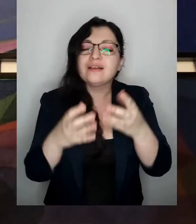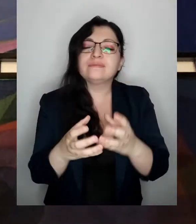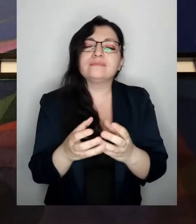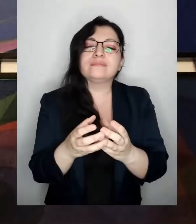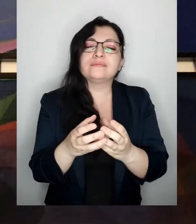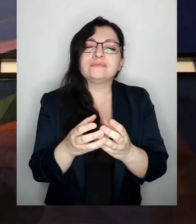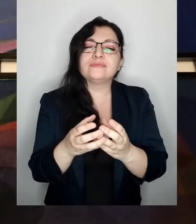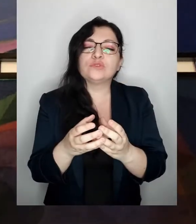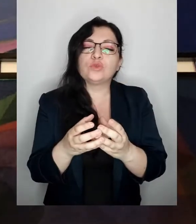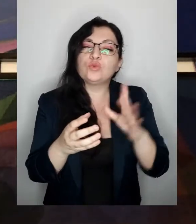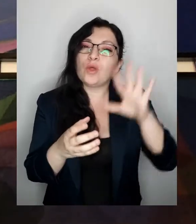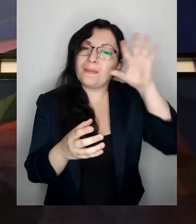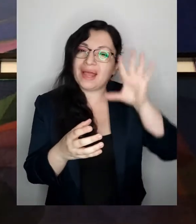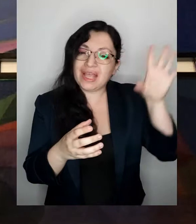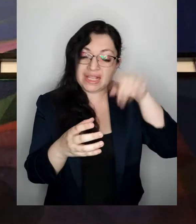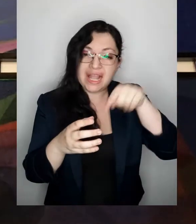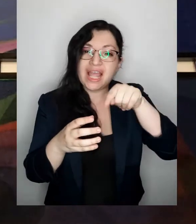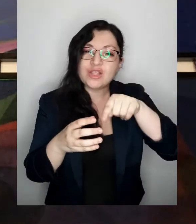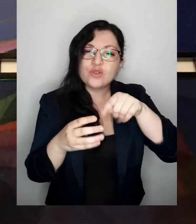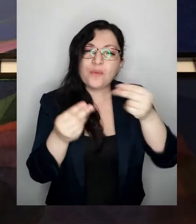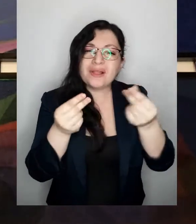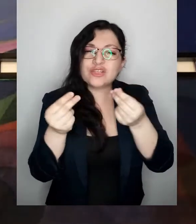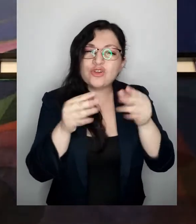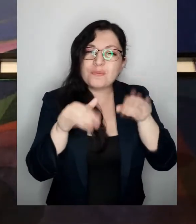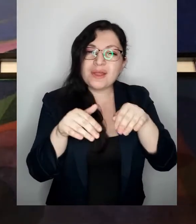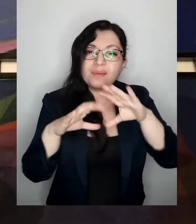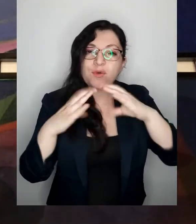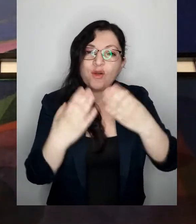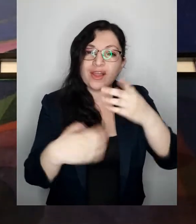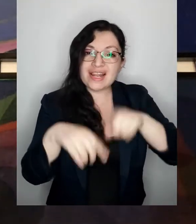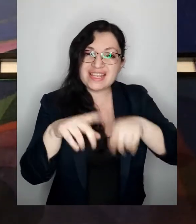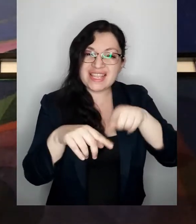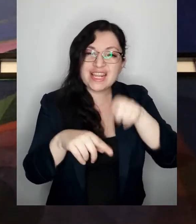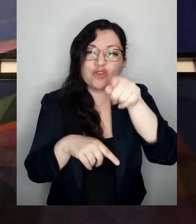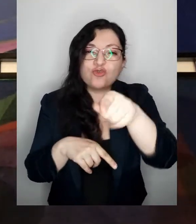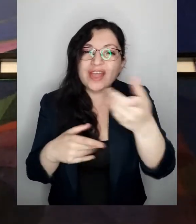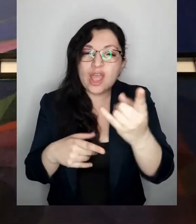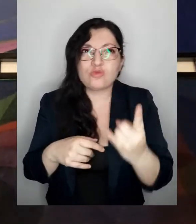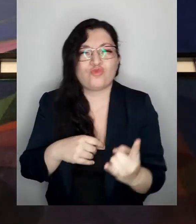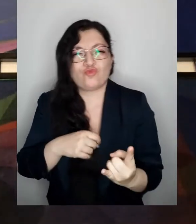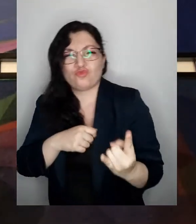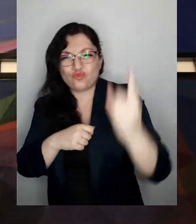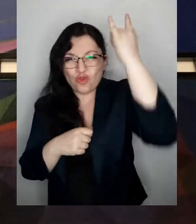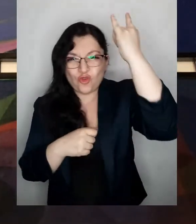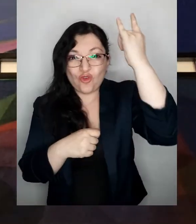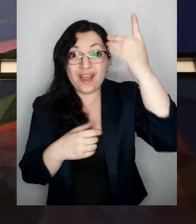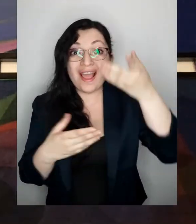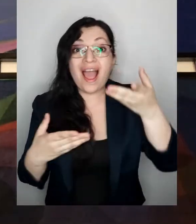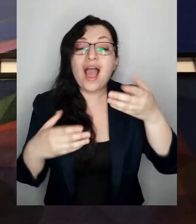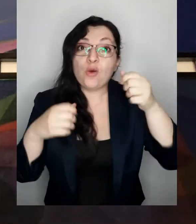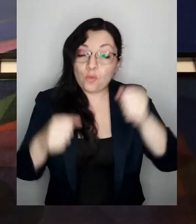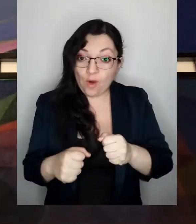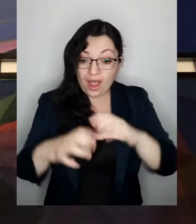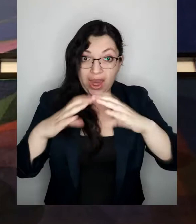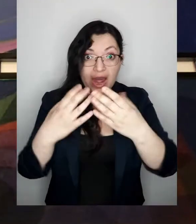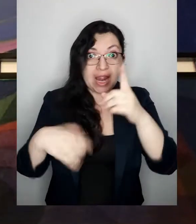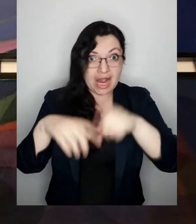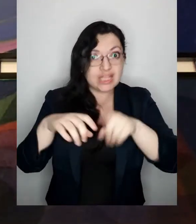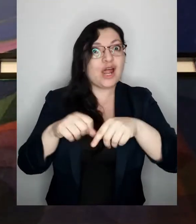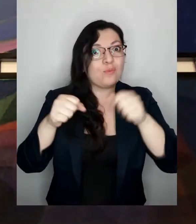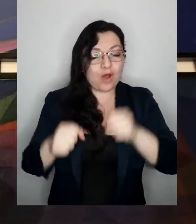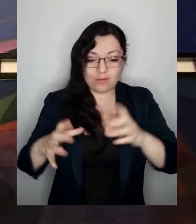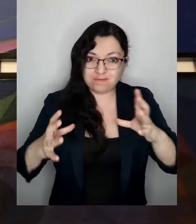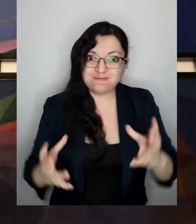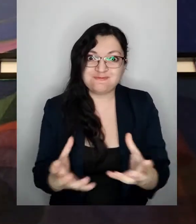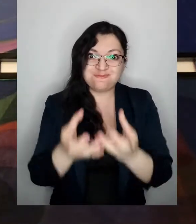y te imagines como si la naranja fuese nuestro planeta tierra como si tú fueses un gigante o una gigante que fuese capaz de tomar la